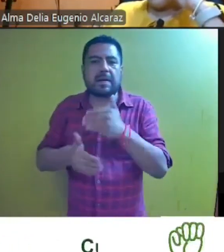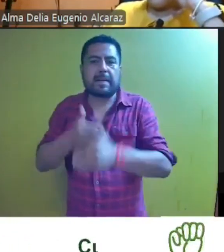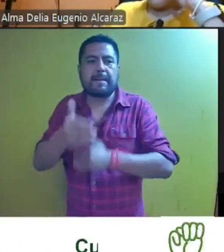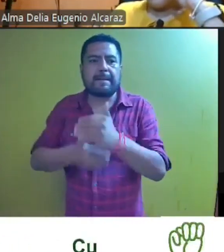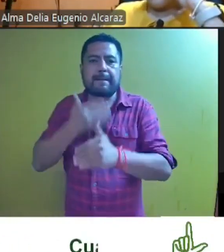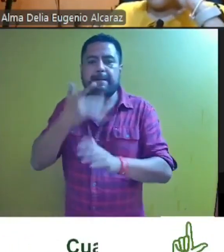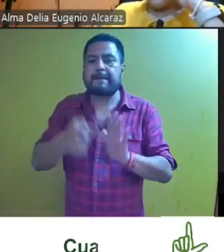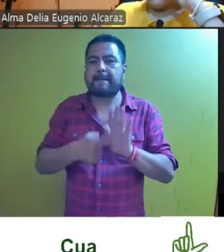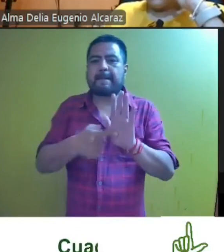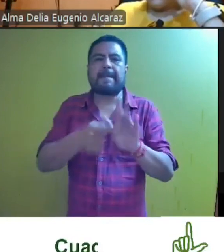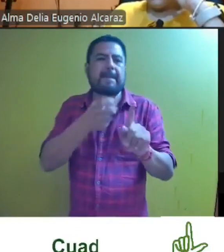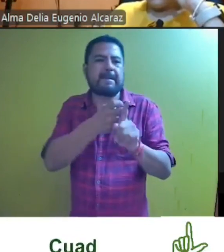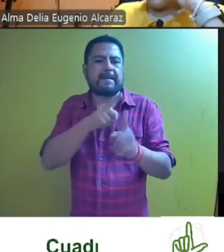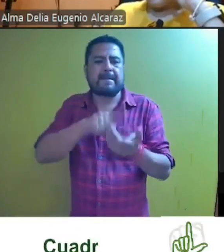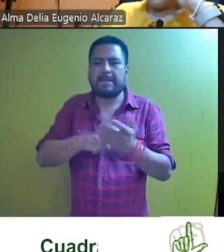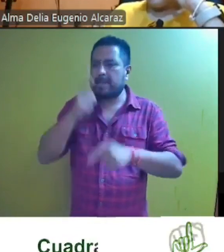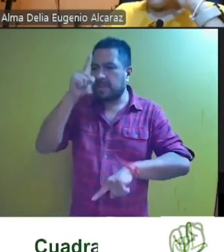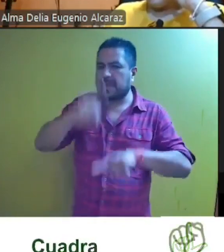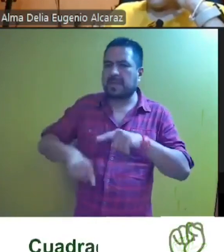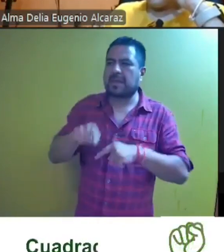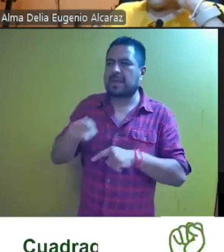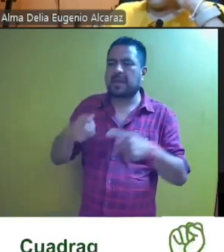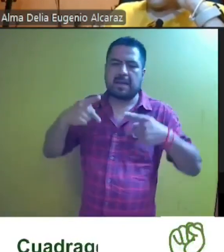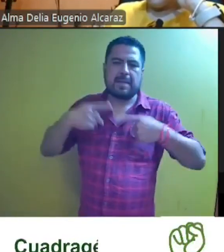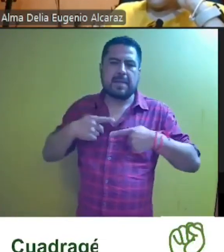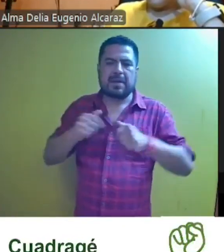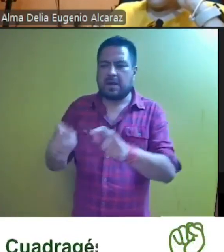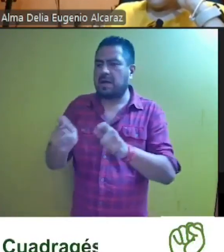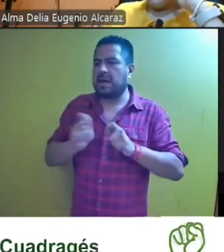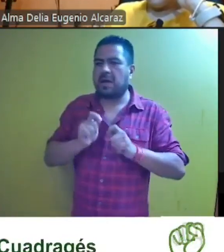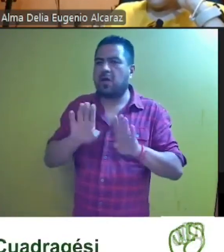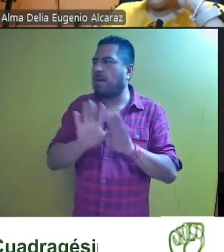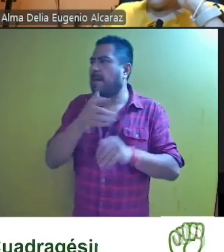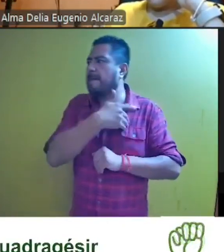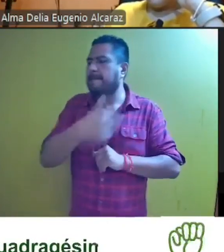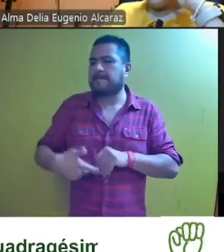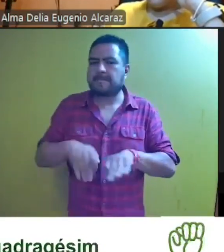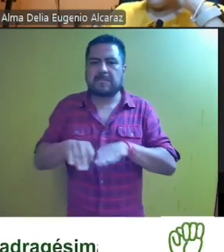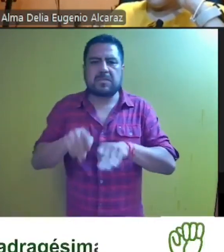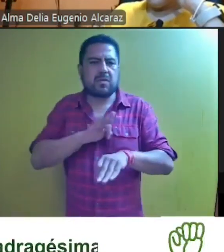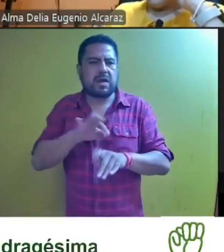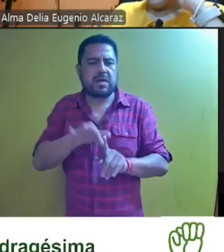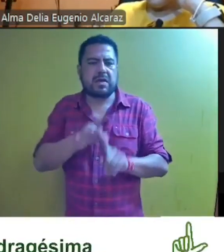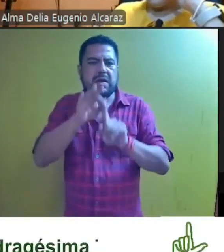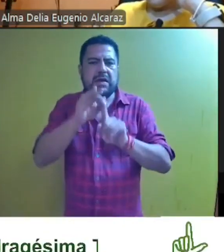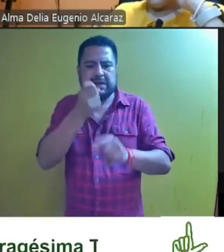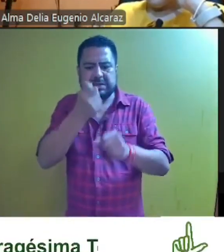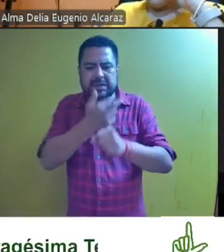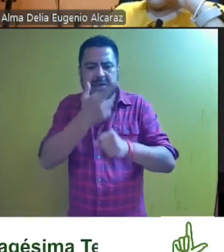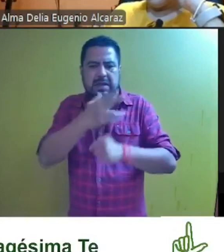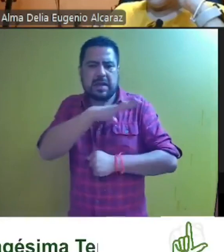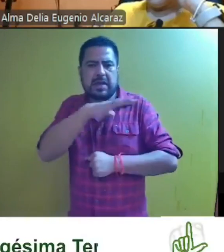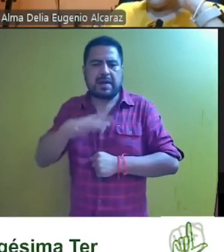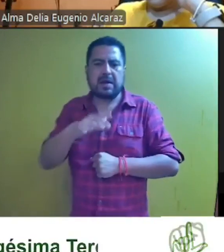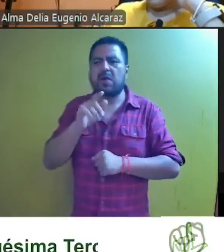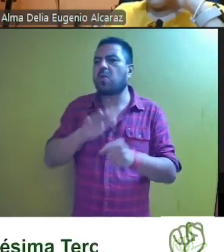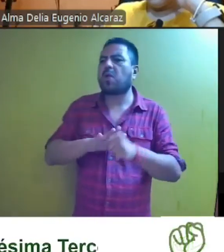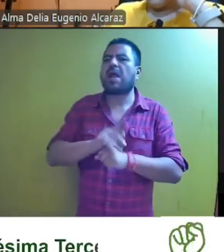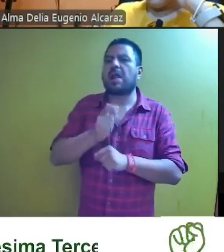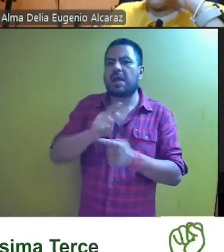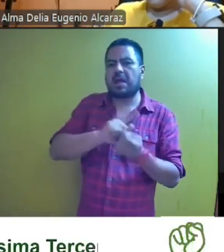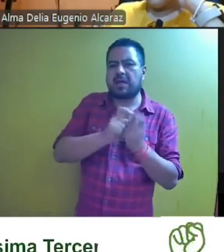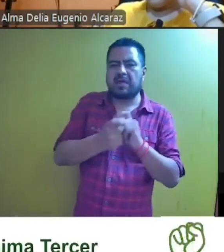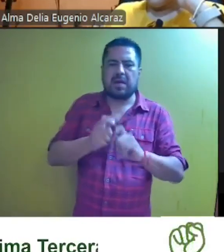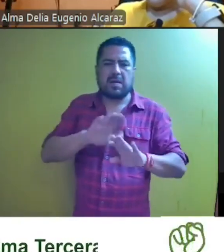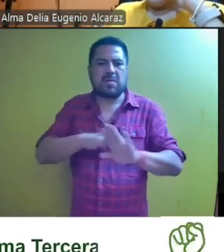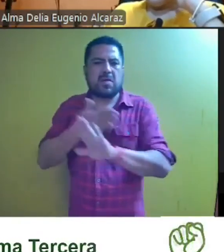demuestra que la conducta fue para evitar que la actora asumiera el cargo de presidente a funciones y poder nombrar a un secretario general lo que se traduce en